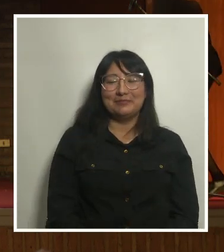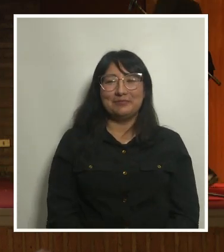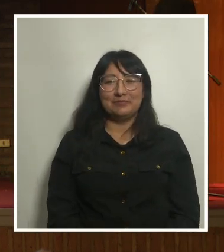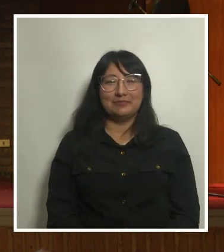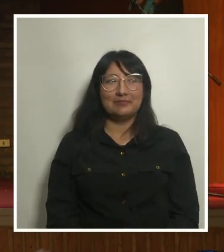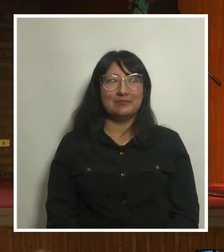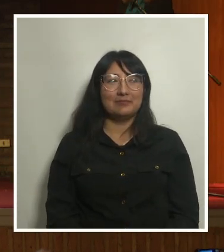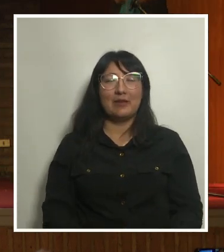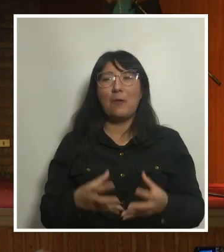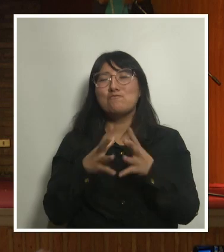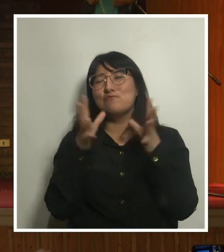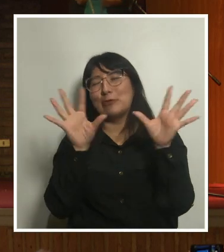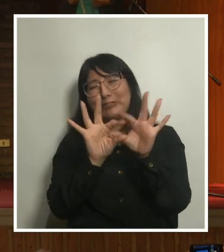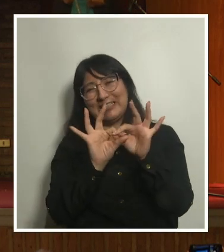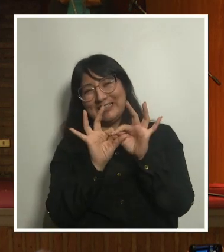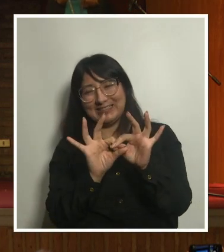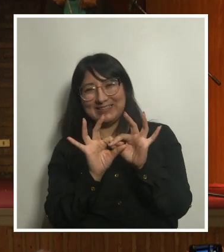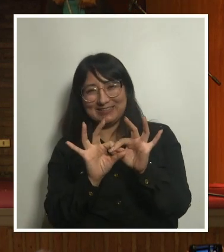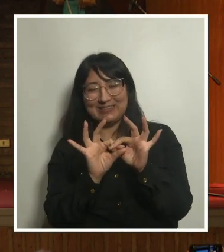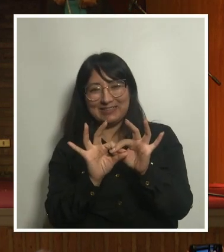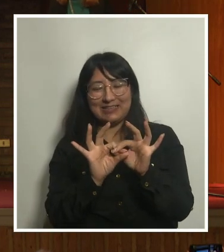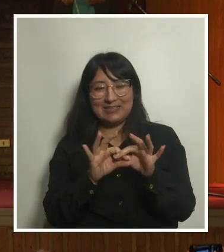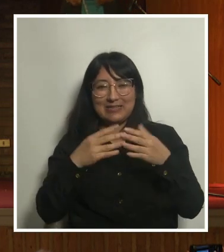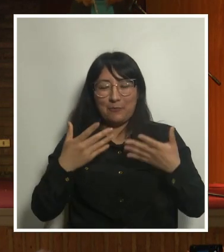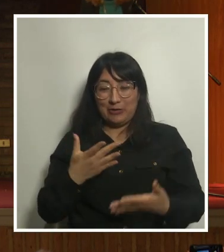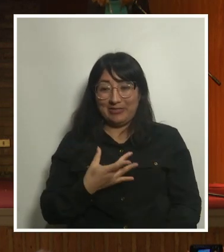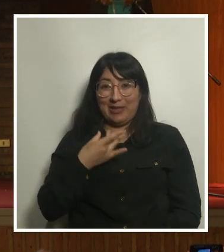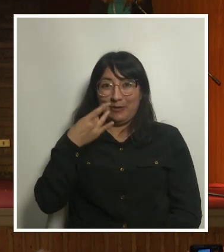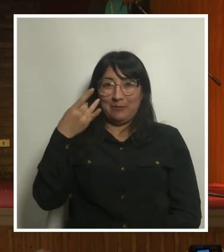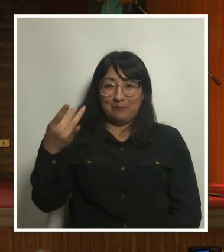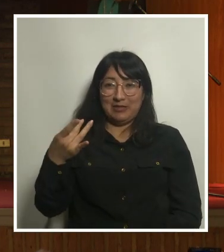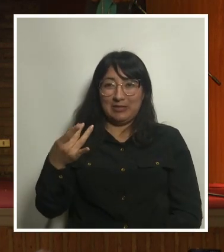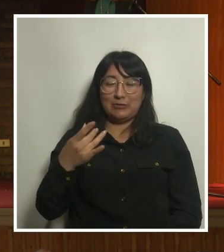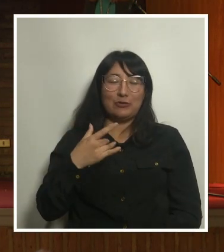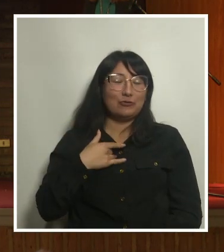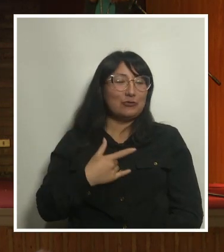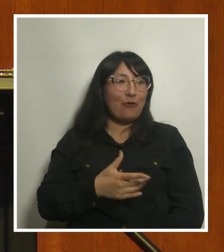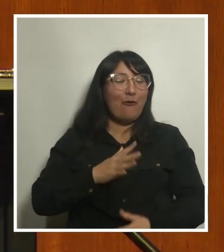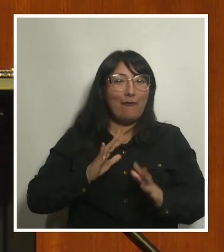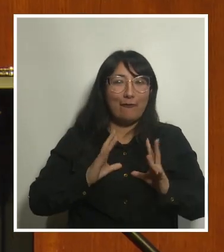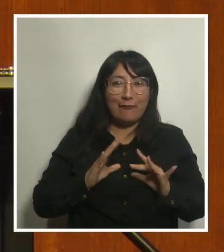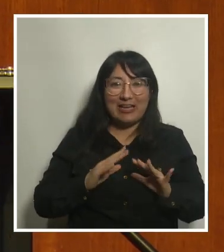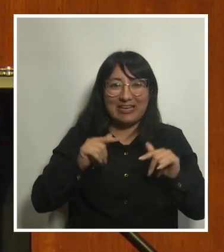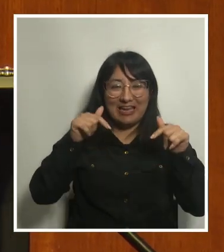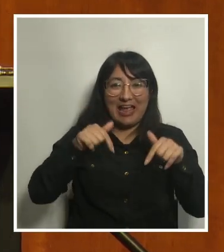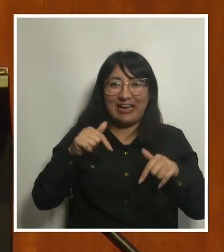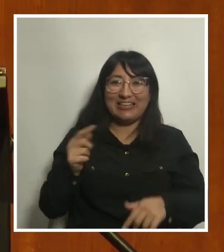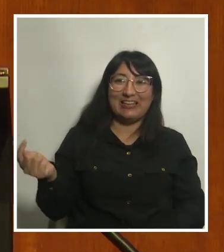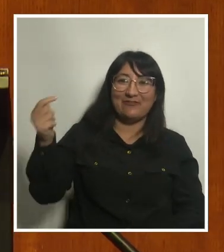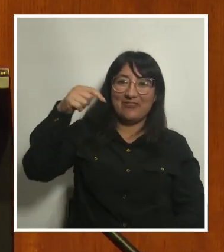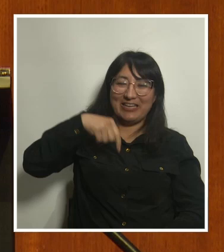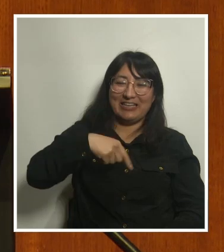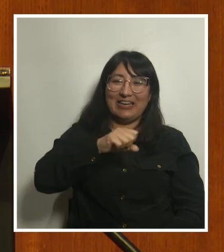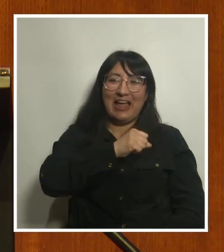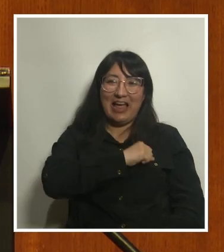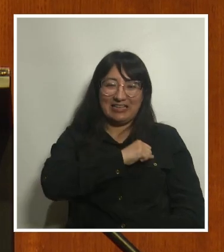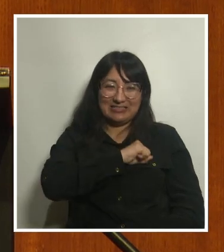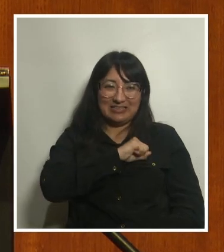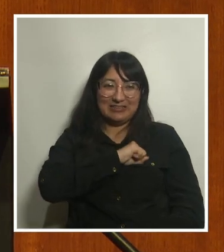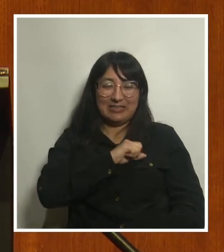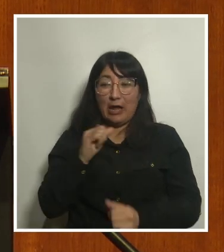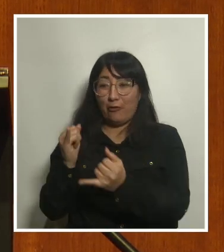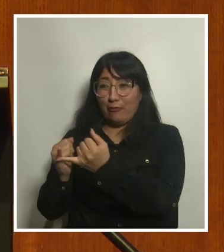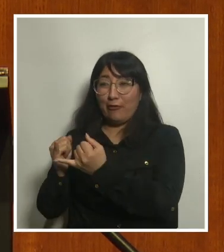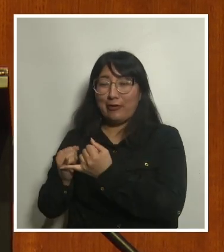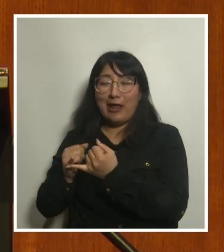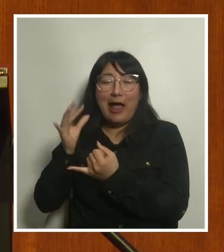Bueno, muchas gracias por esta invitación. Un placer venir de nuevo a Santiago con amigas